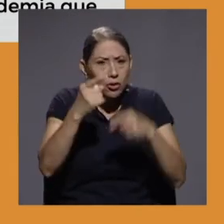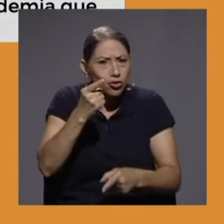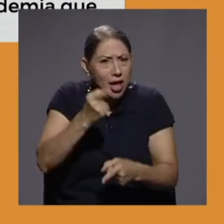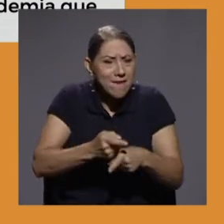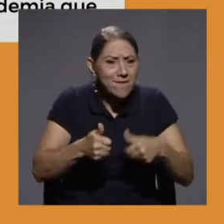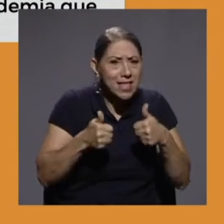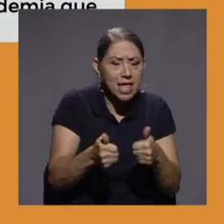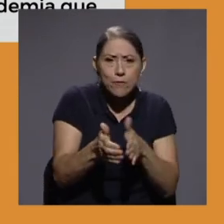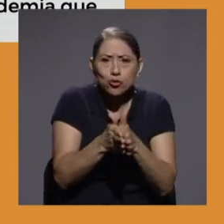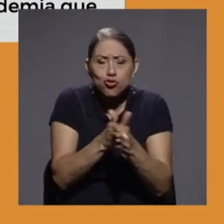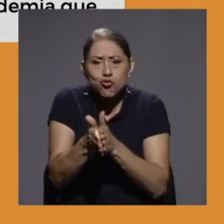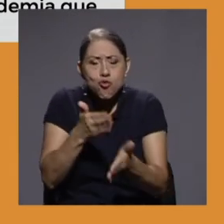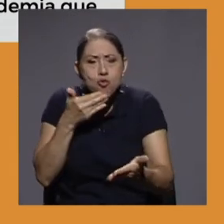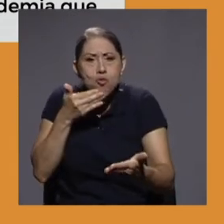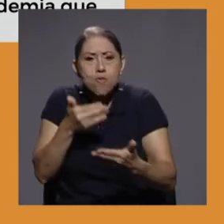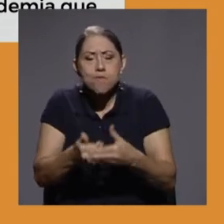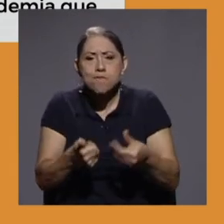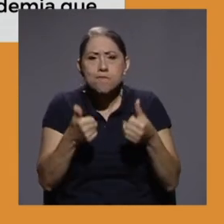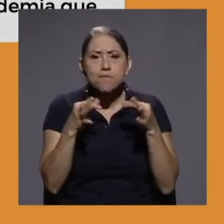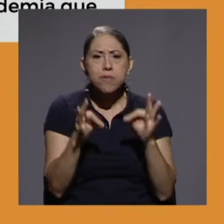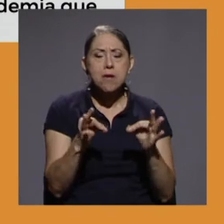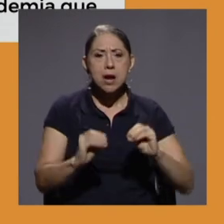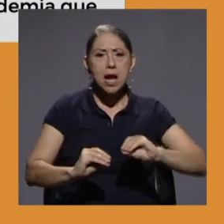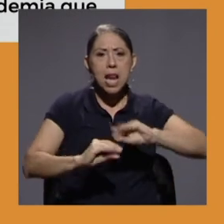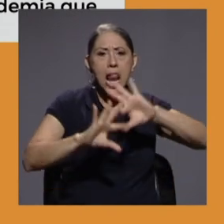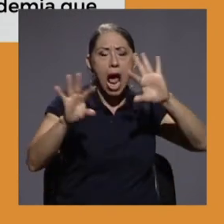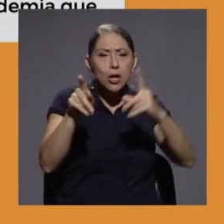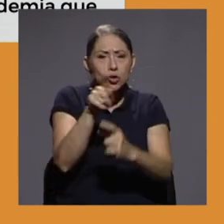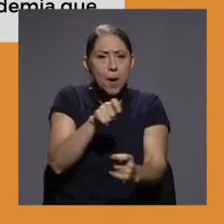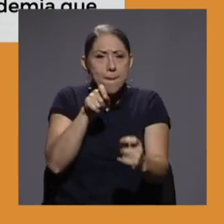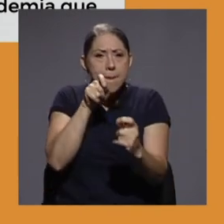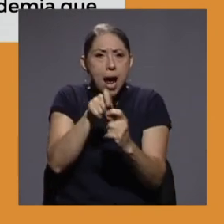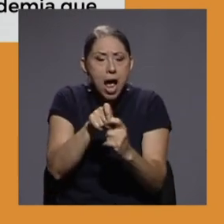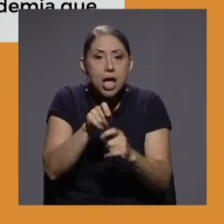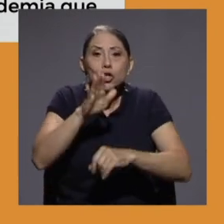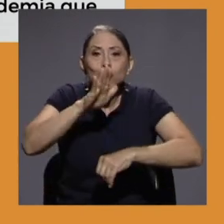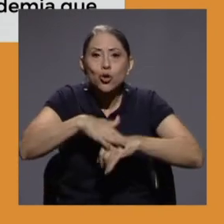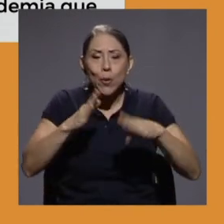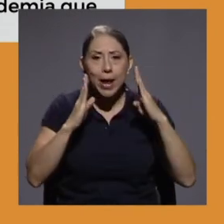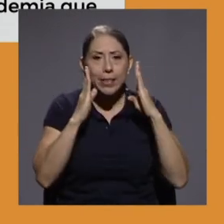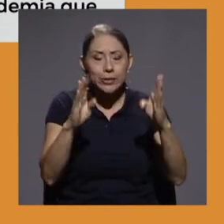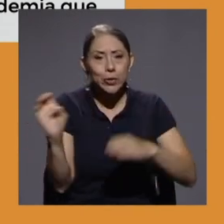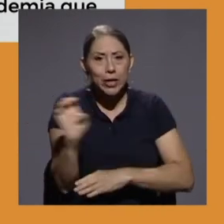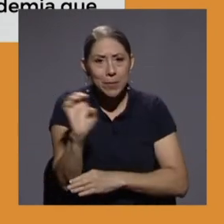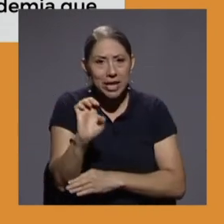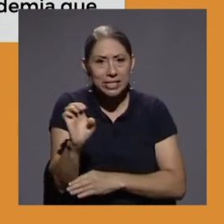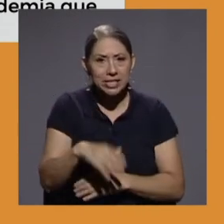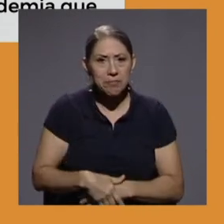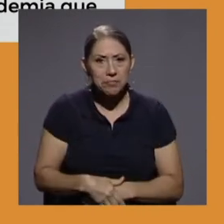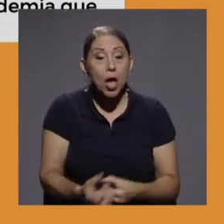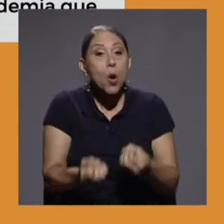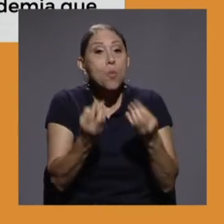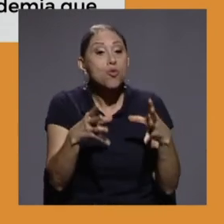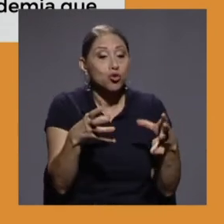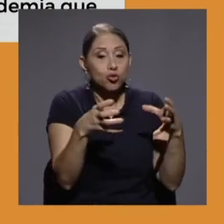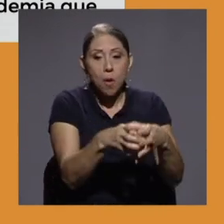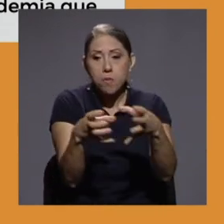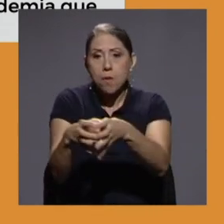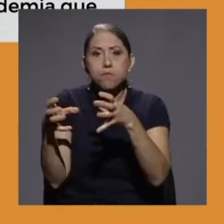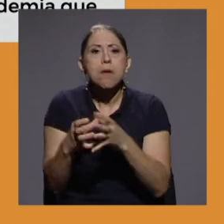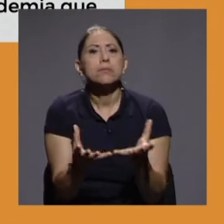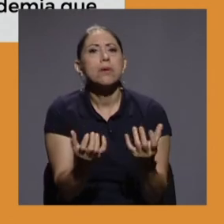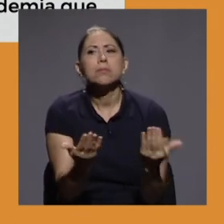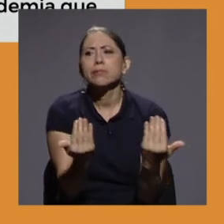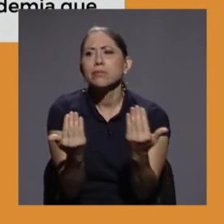eficientes, oportunos, claros, precisos sobre la atención de la emergencia. Habían muchos sectores solicitando información